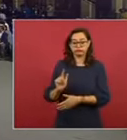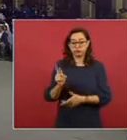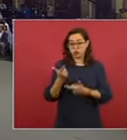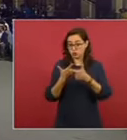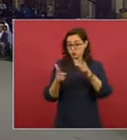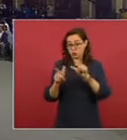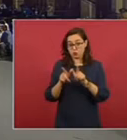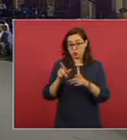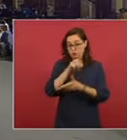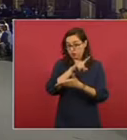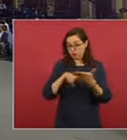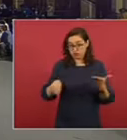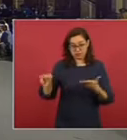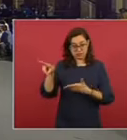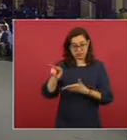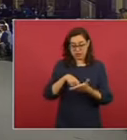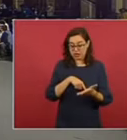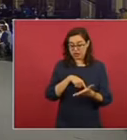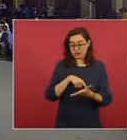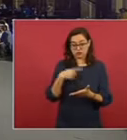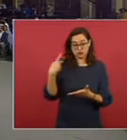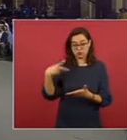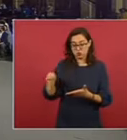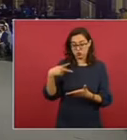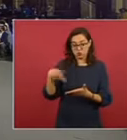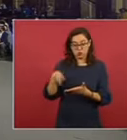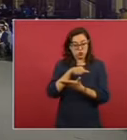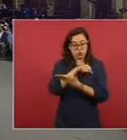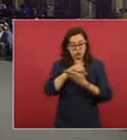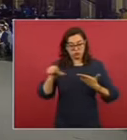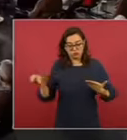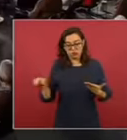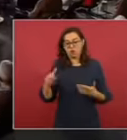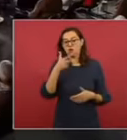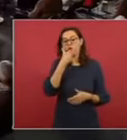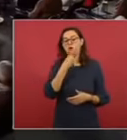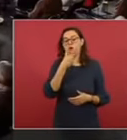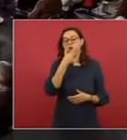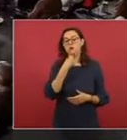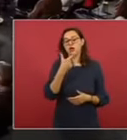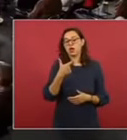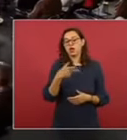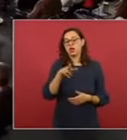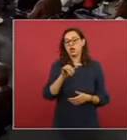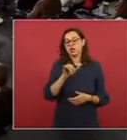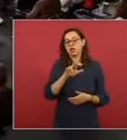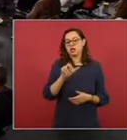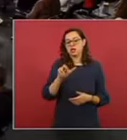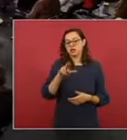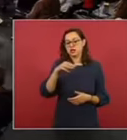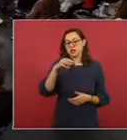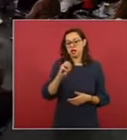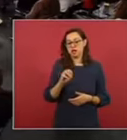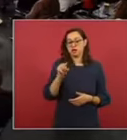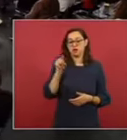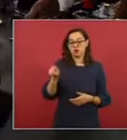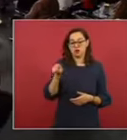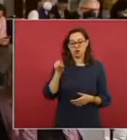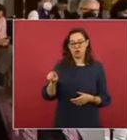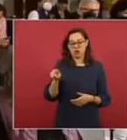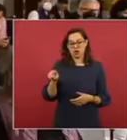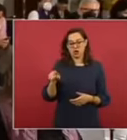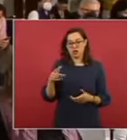y si además de ello se sabe el paradero de Guillermo Álvarez Cuevas, el BILI, ficha roja de Interpol,